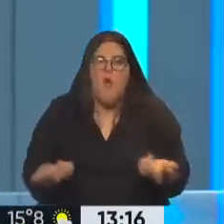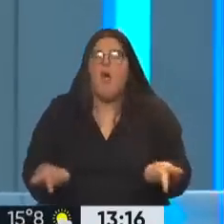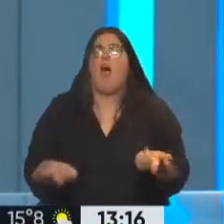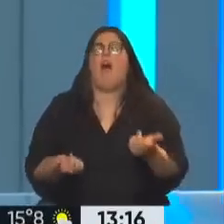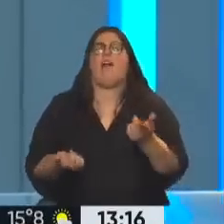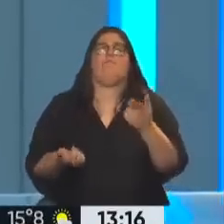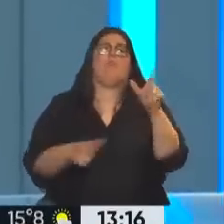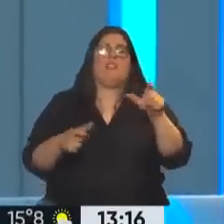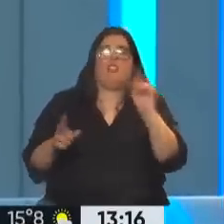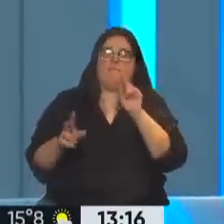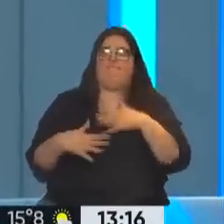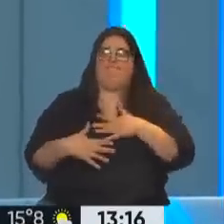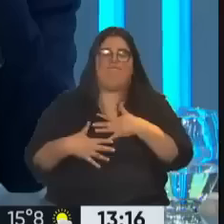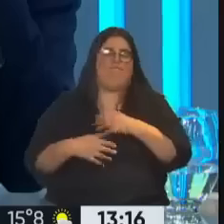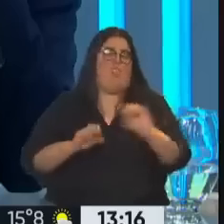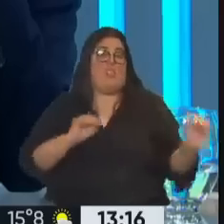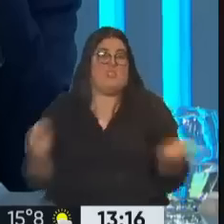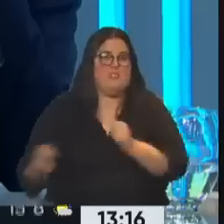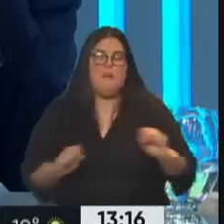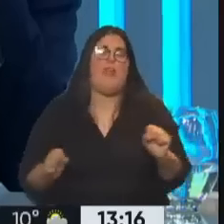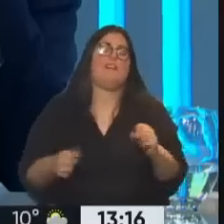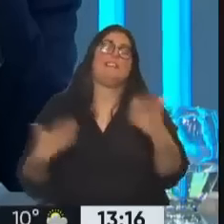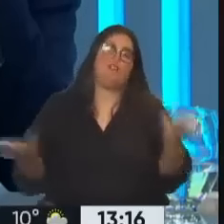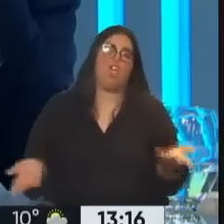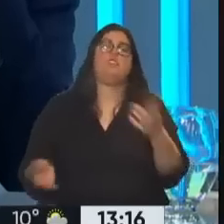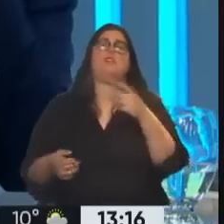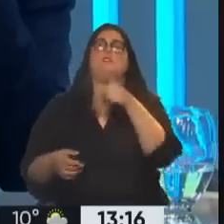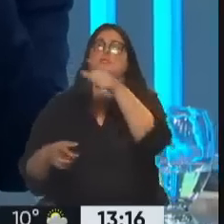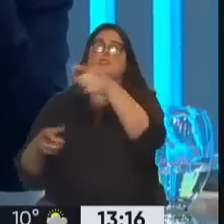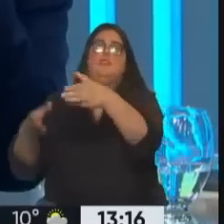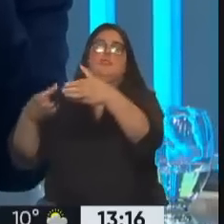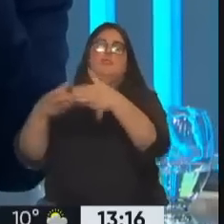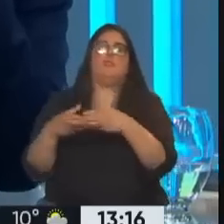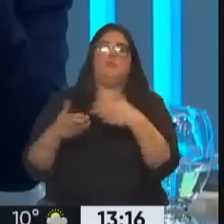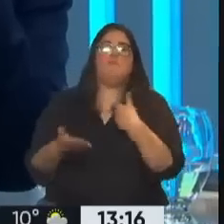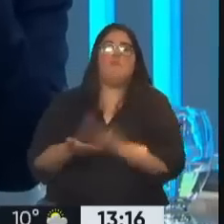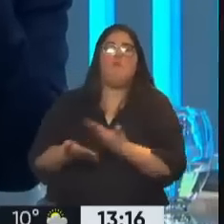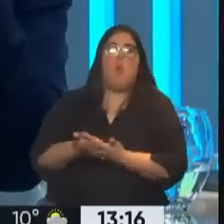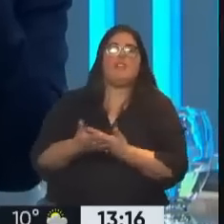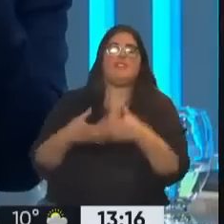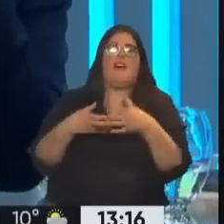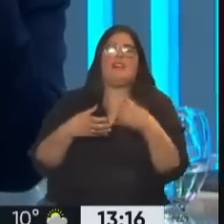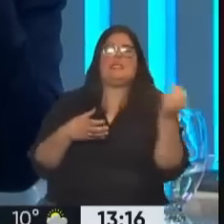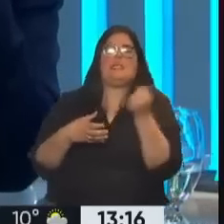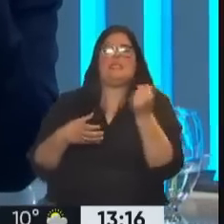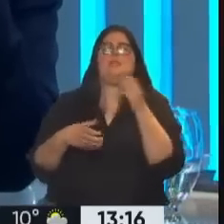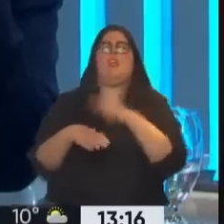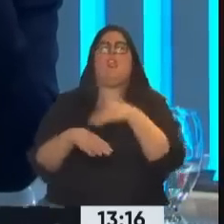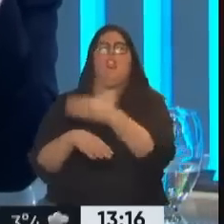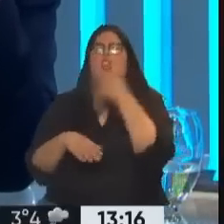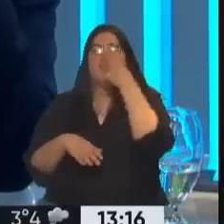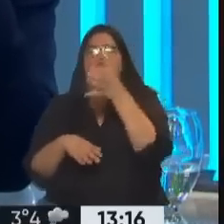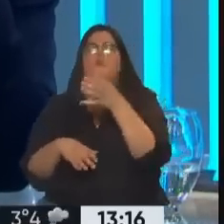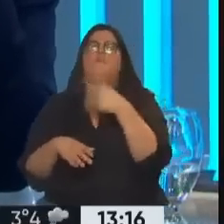y ante la desesperanza, viene cualquiera a ofrecer la mayor tontería fundamentalista y le creen a ese tipo. Se aferran a algo.